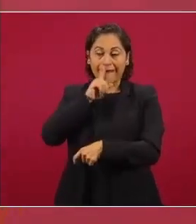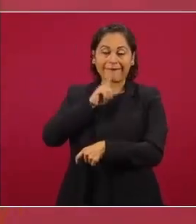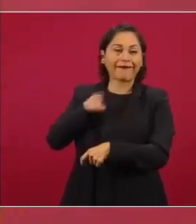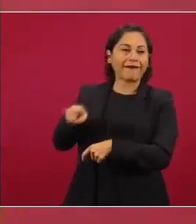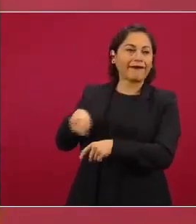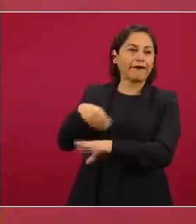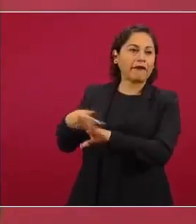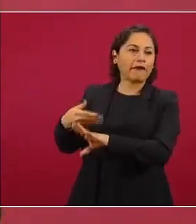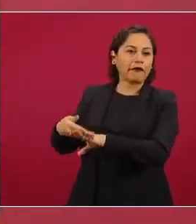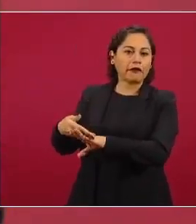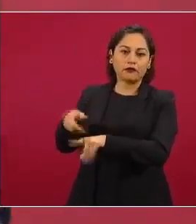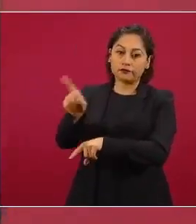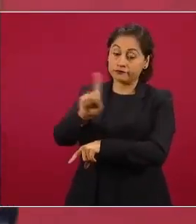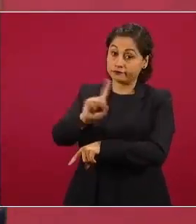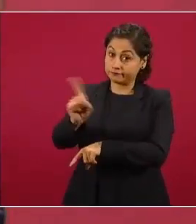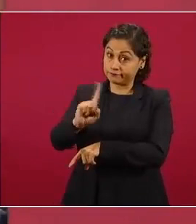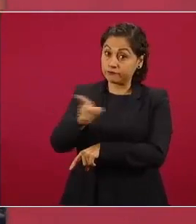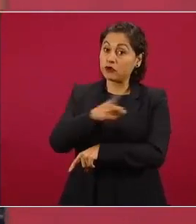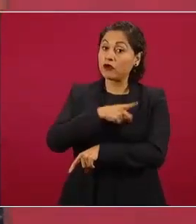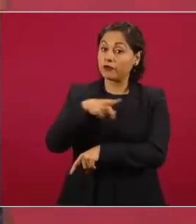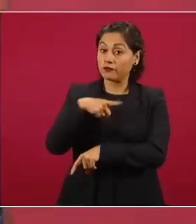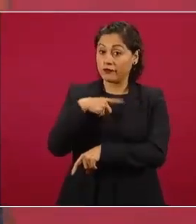no podemos nosotros